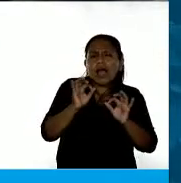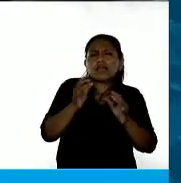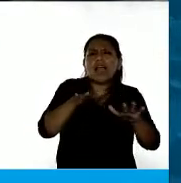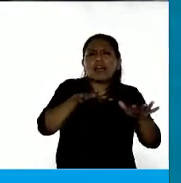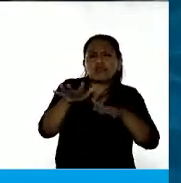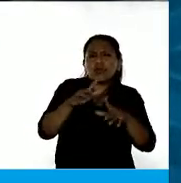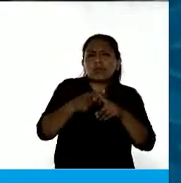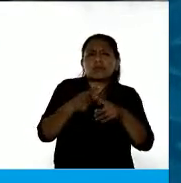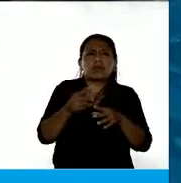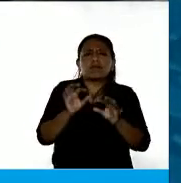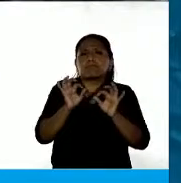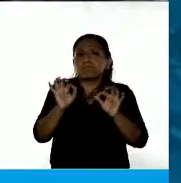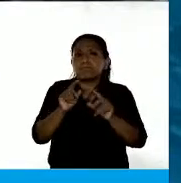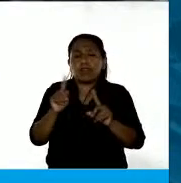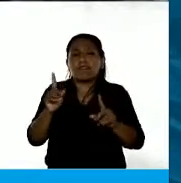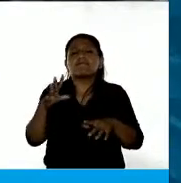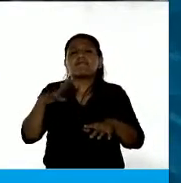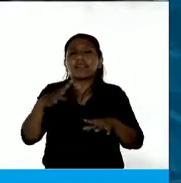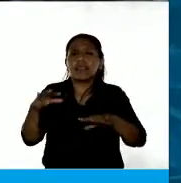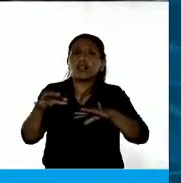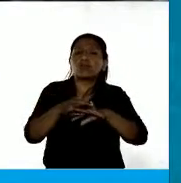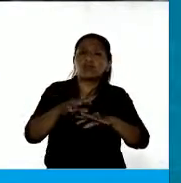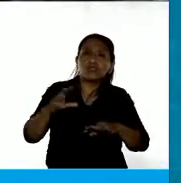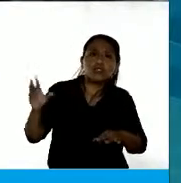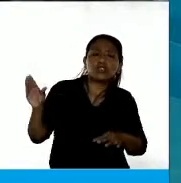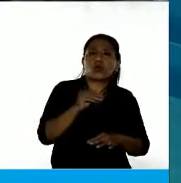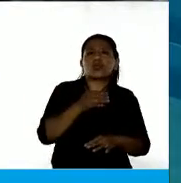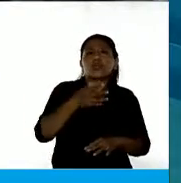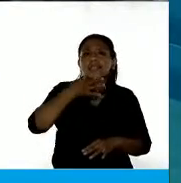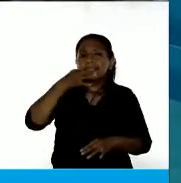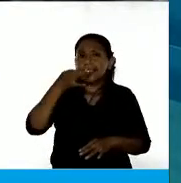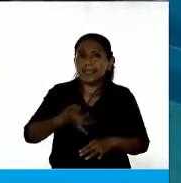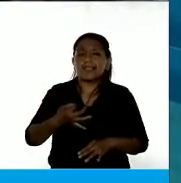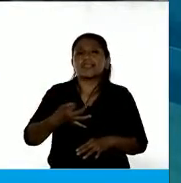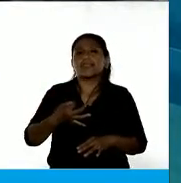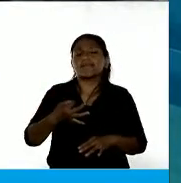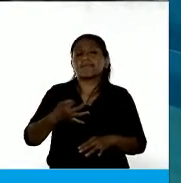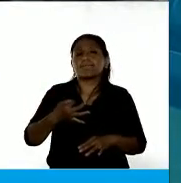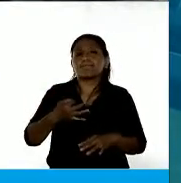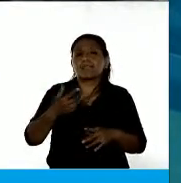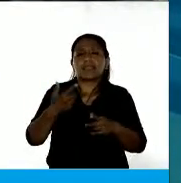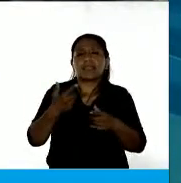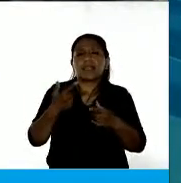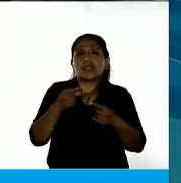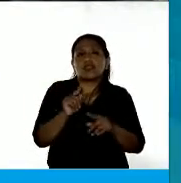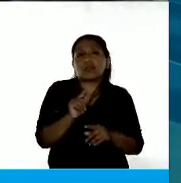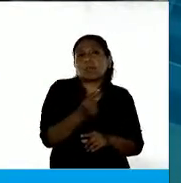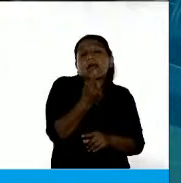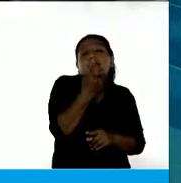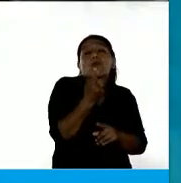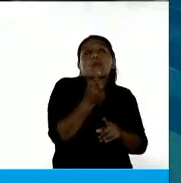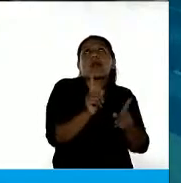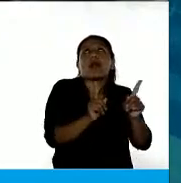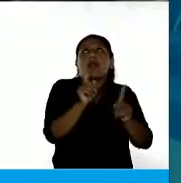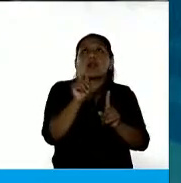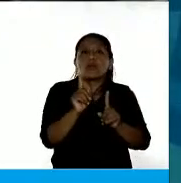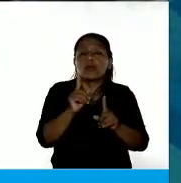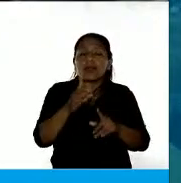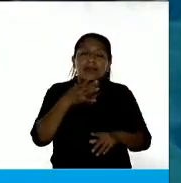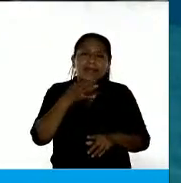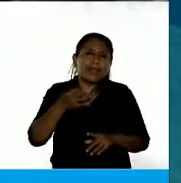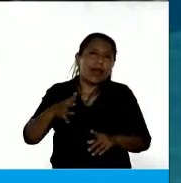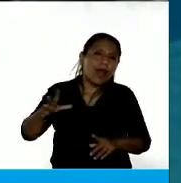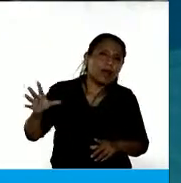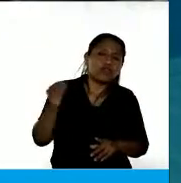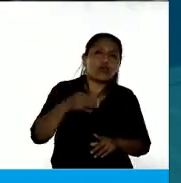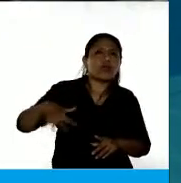diputada Greco. Falta el compromiso de todos de entender que esto no le pasa a algunos o algunas, le pasa a toda la población.